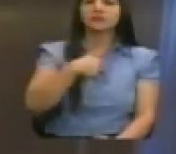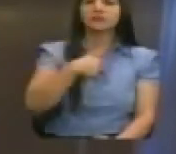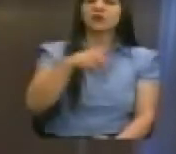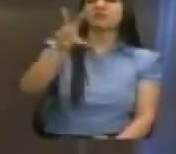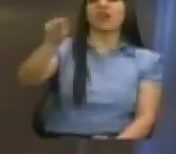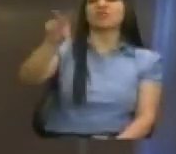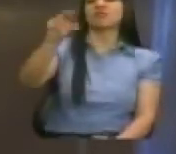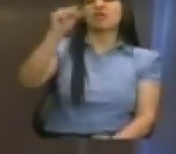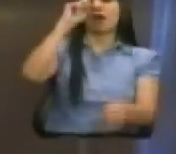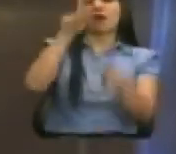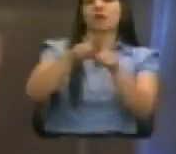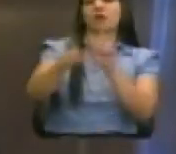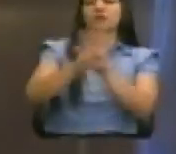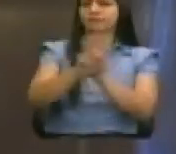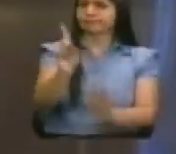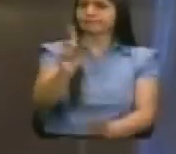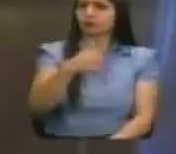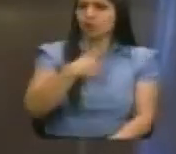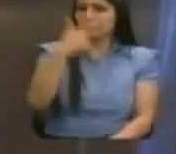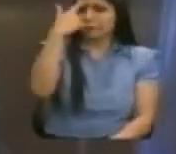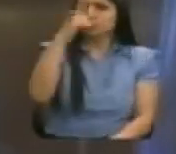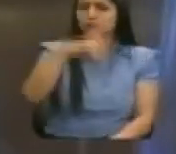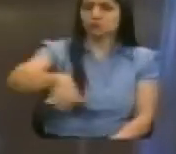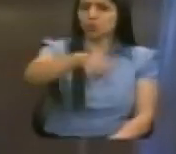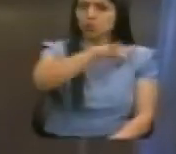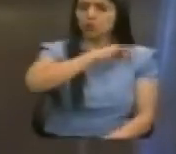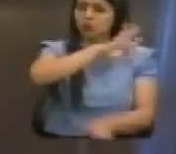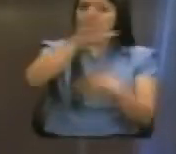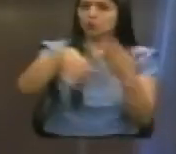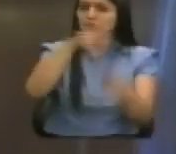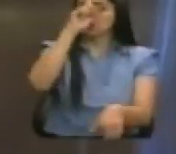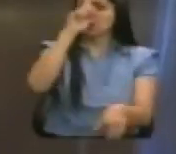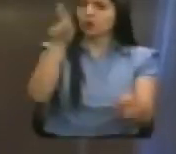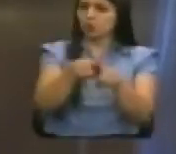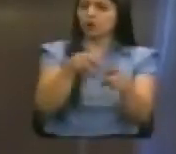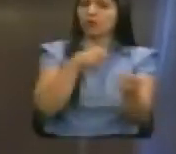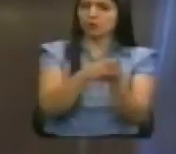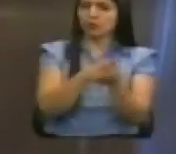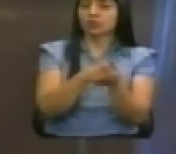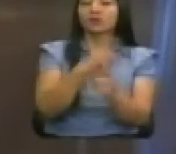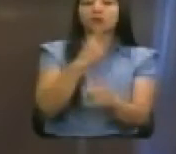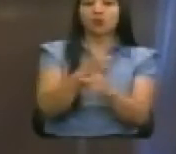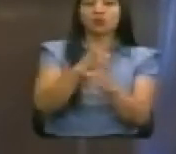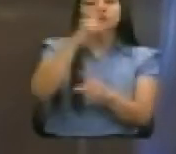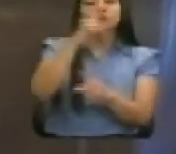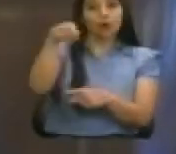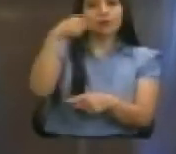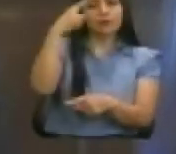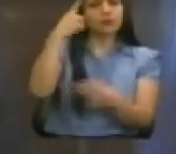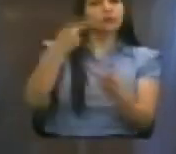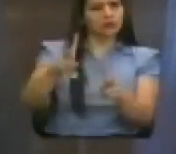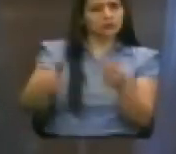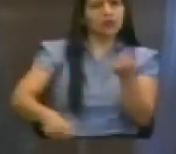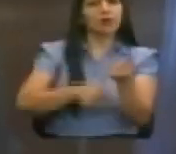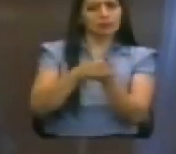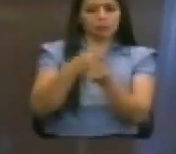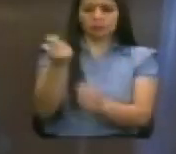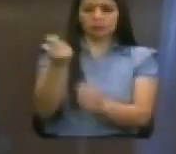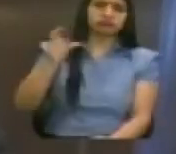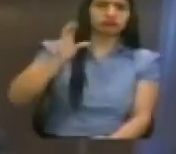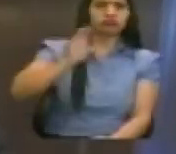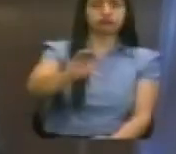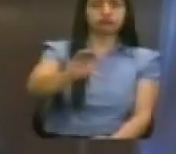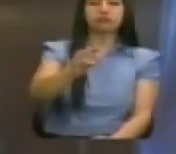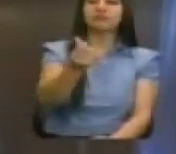para esta ley. Debemos apoyar y hay que sumar para que desde el Ejecutivo también se asignen recursos económicos